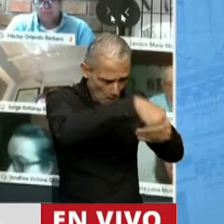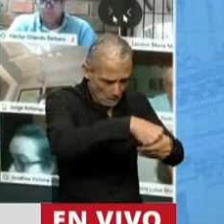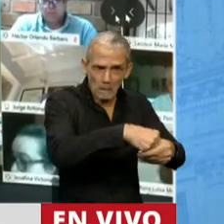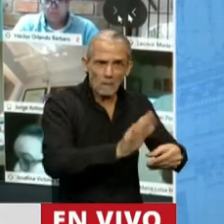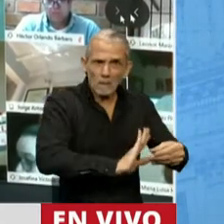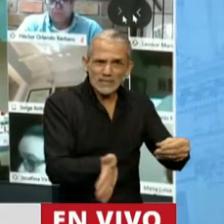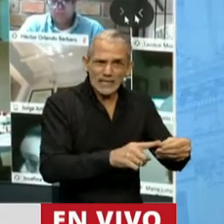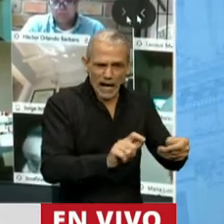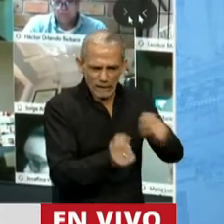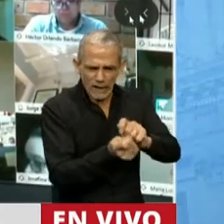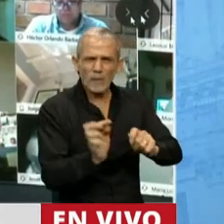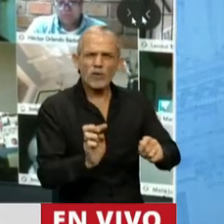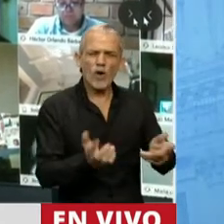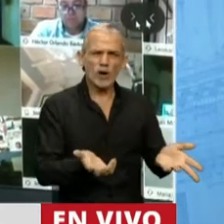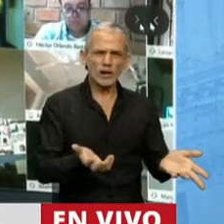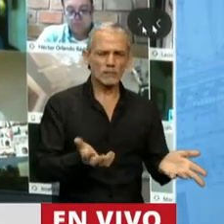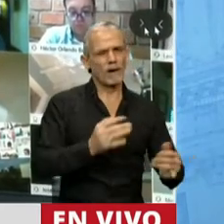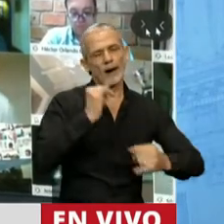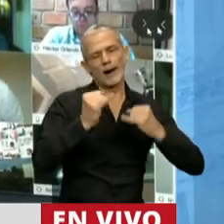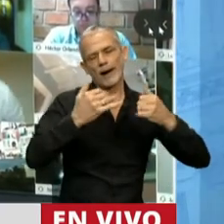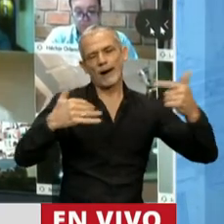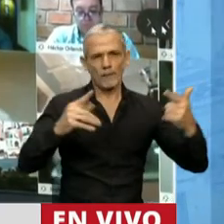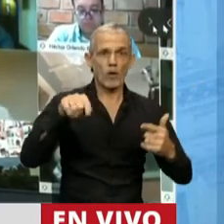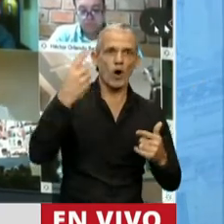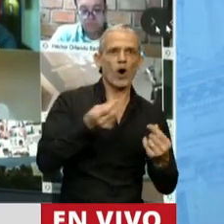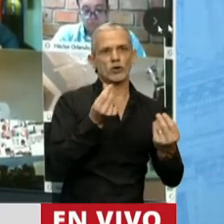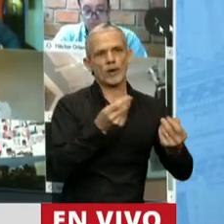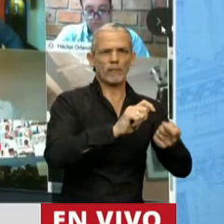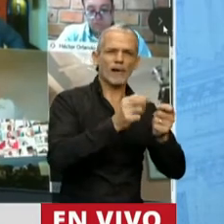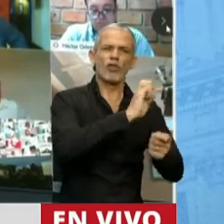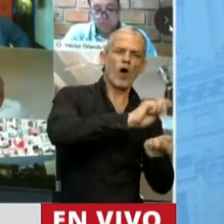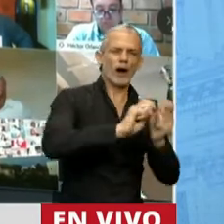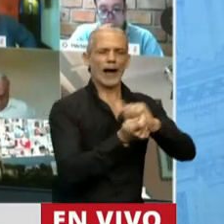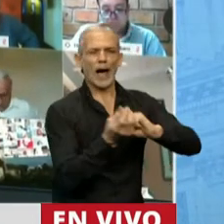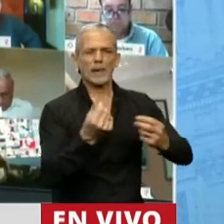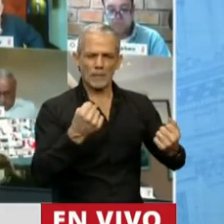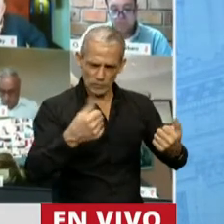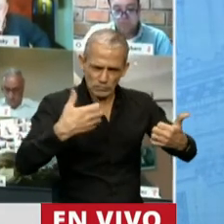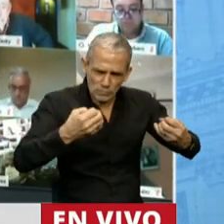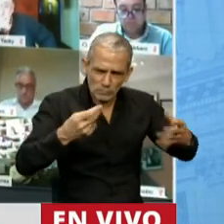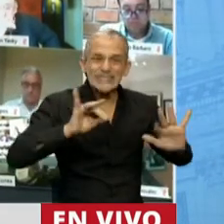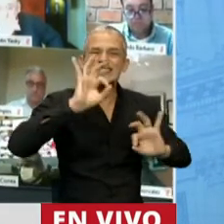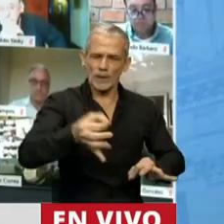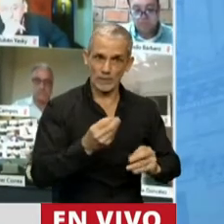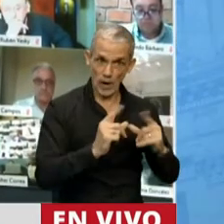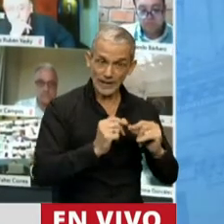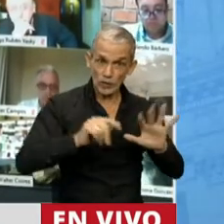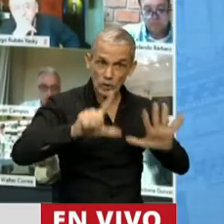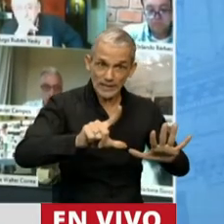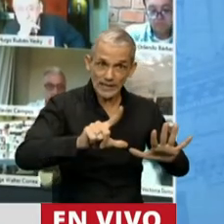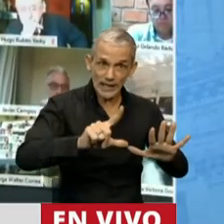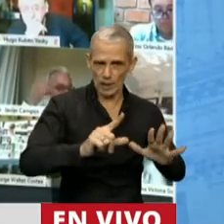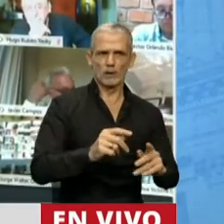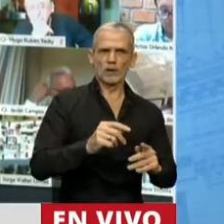explicaciones de que, por otro lado, se ha ido pesificando. No niego eso. Este artículo permite